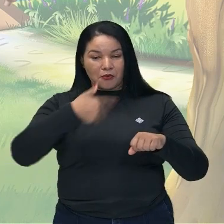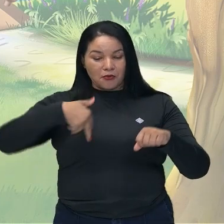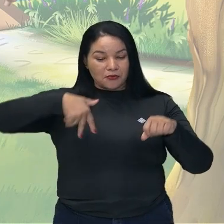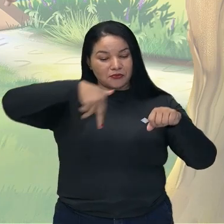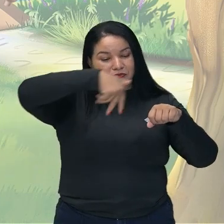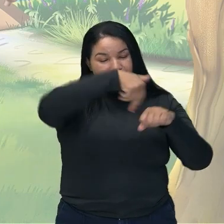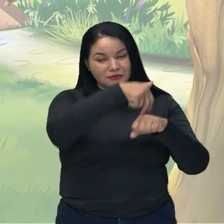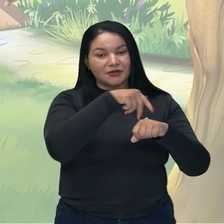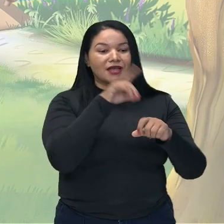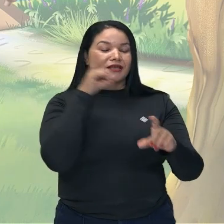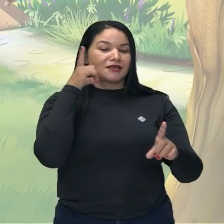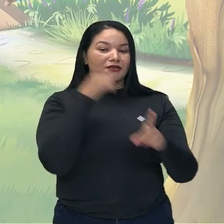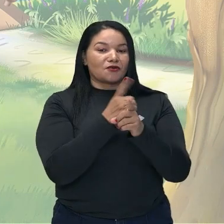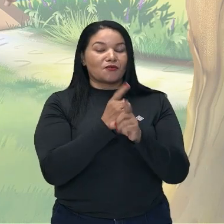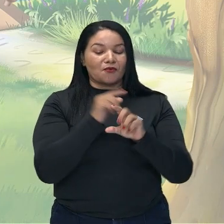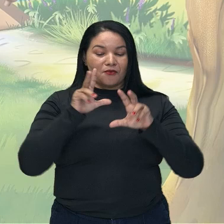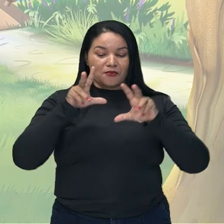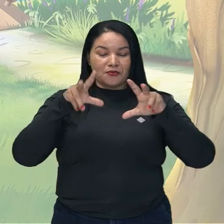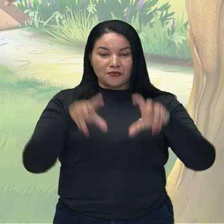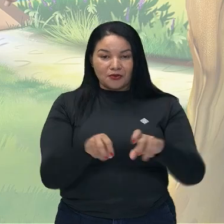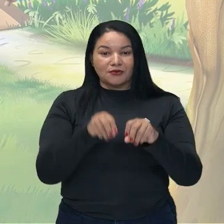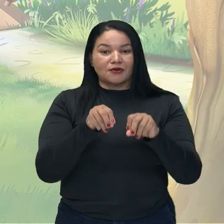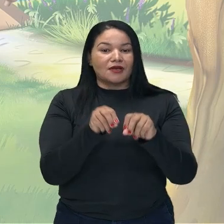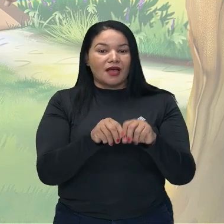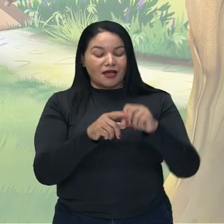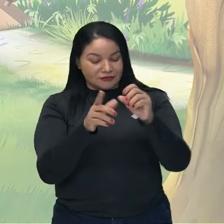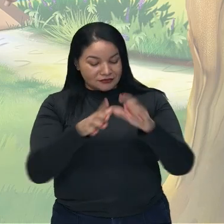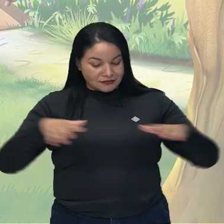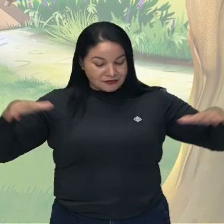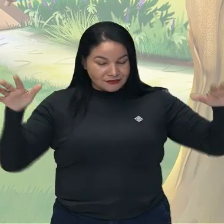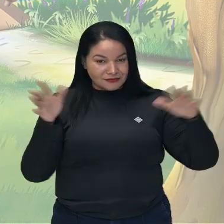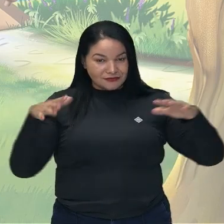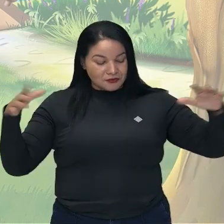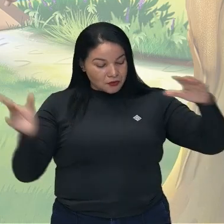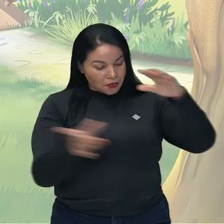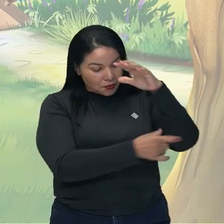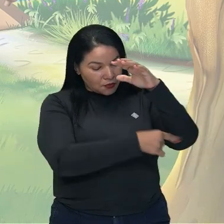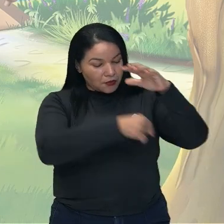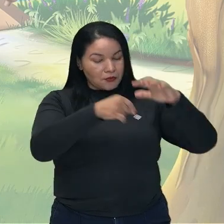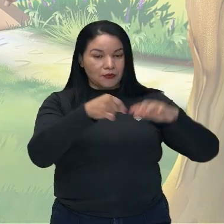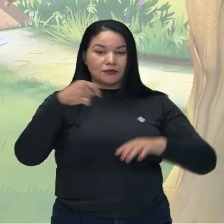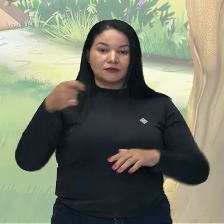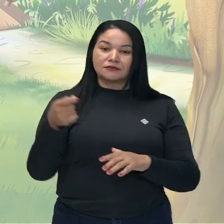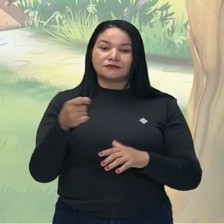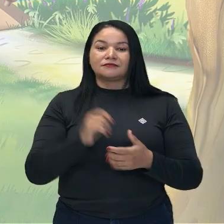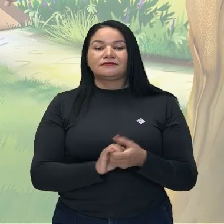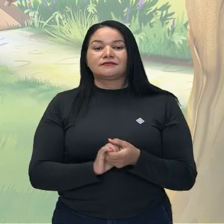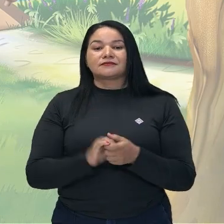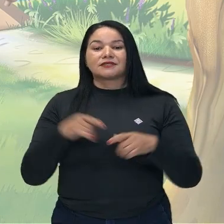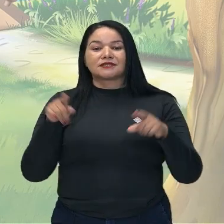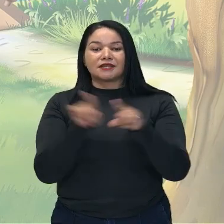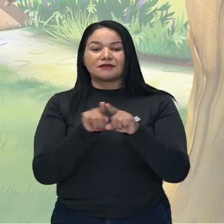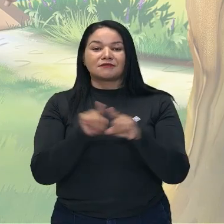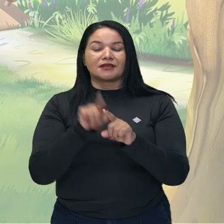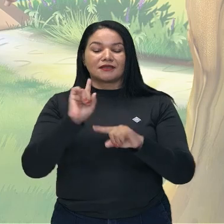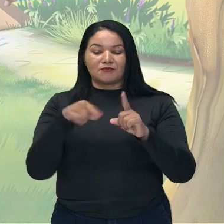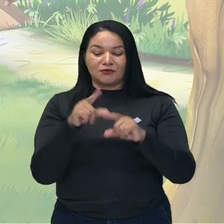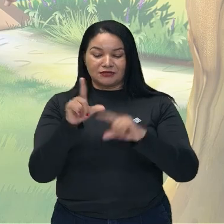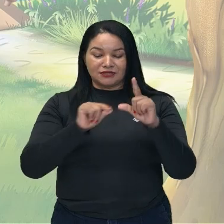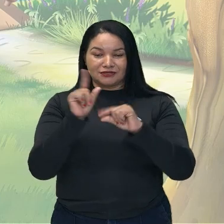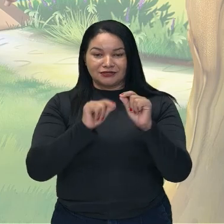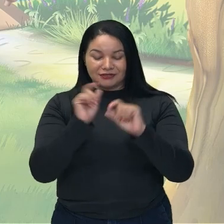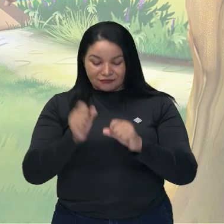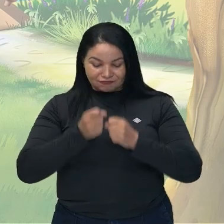alta y pidele una pluma a la glas real. Y la estrella recupera su fuerza.